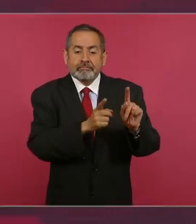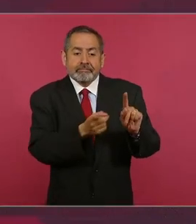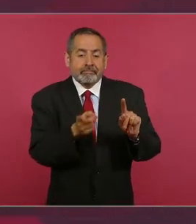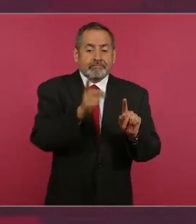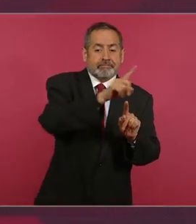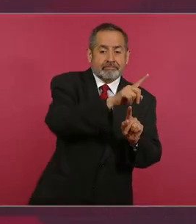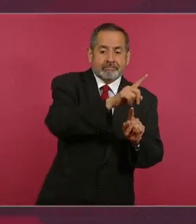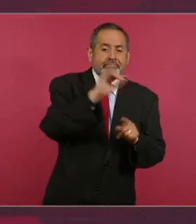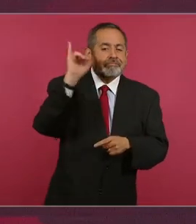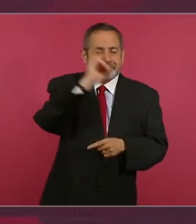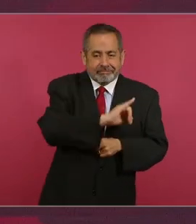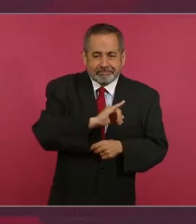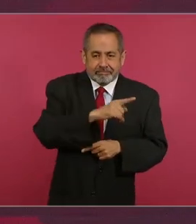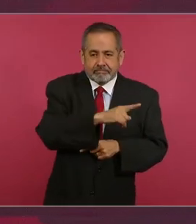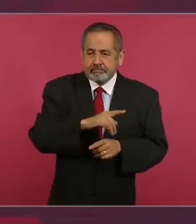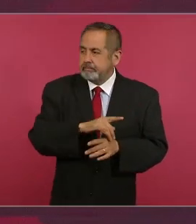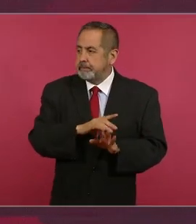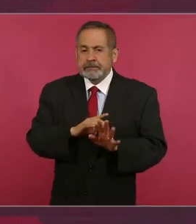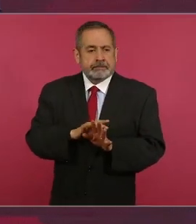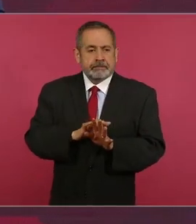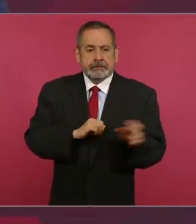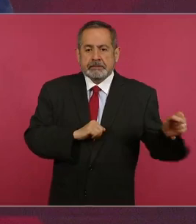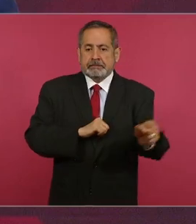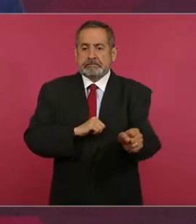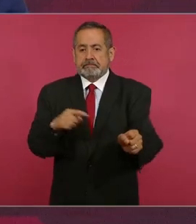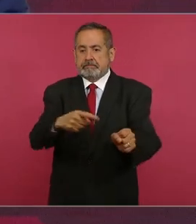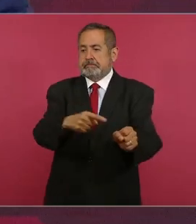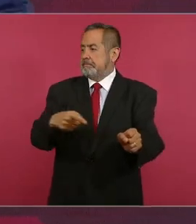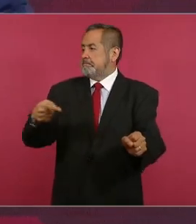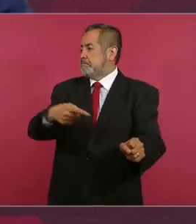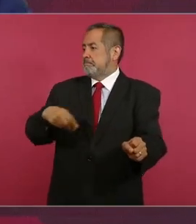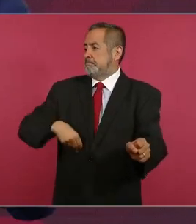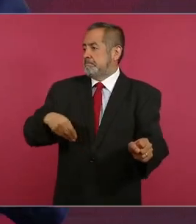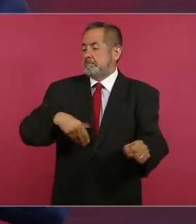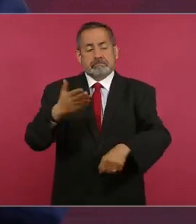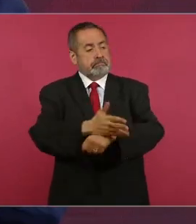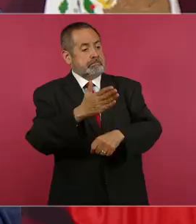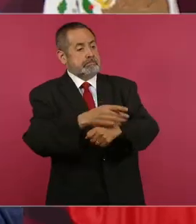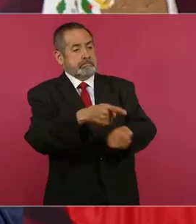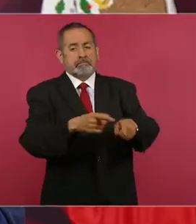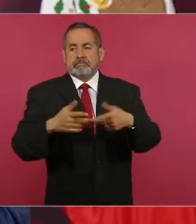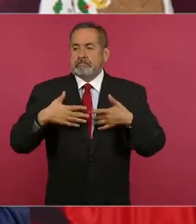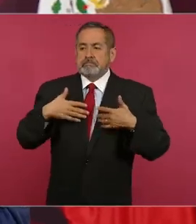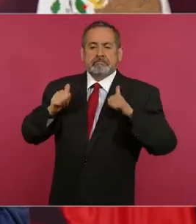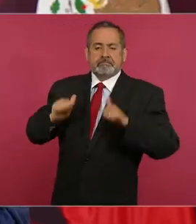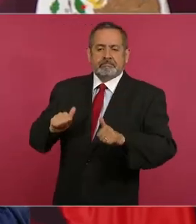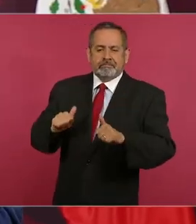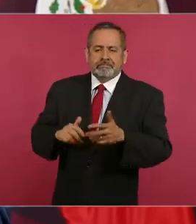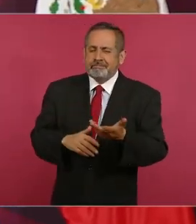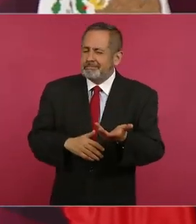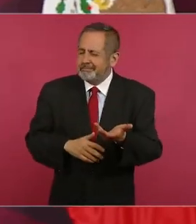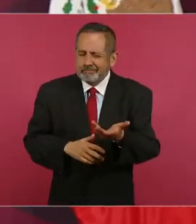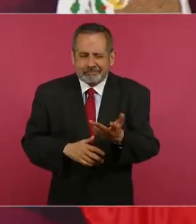quienes pagan los platos rotos son los